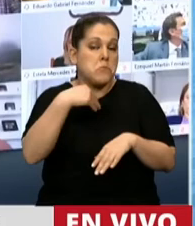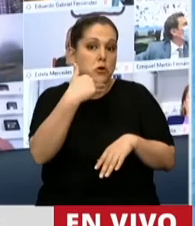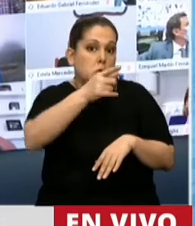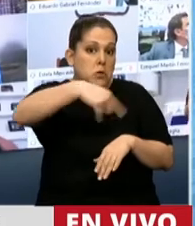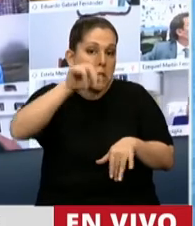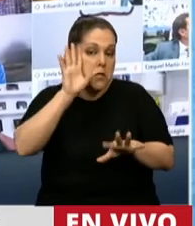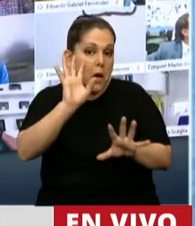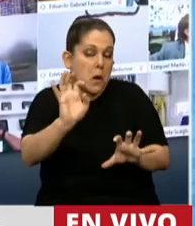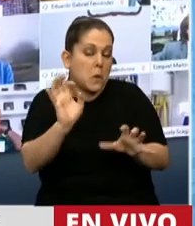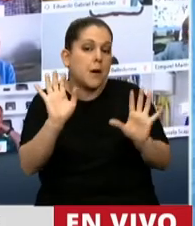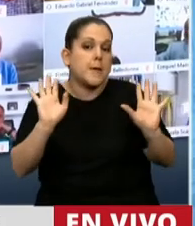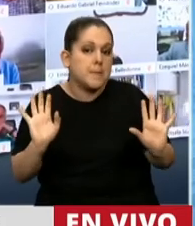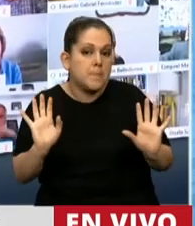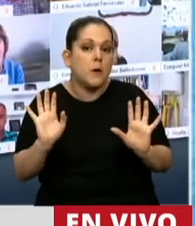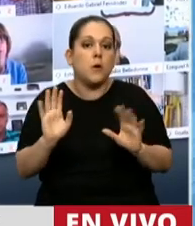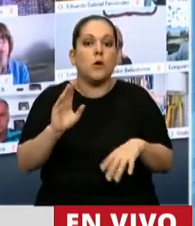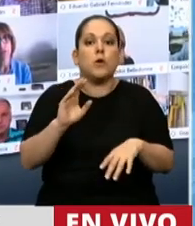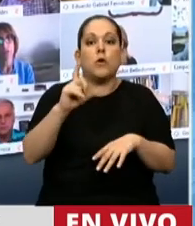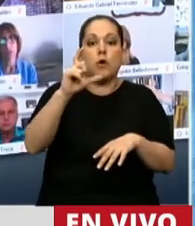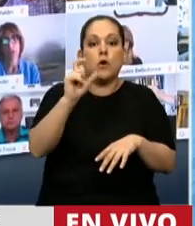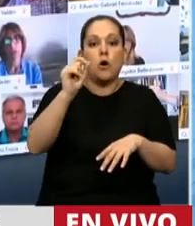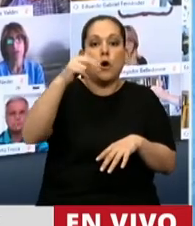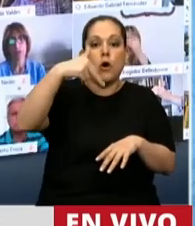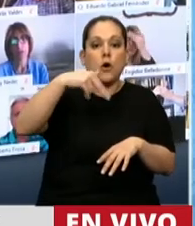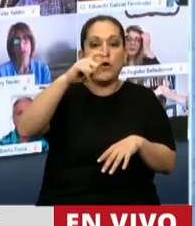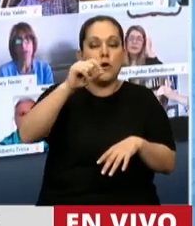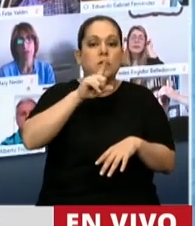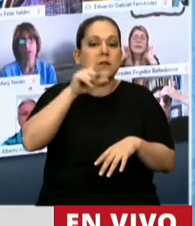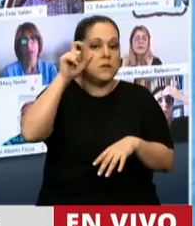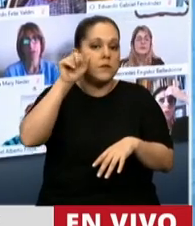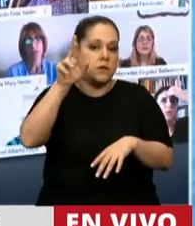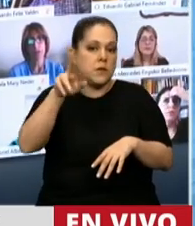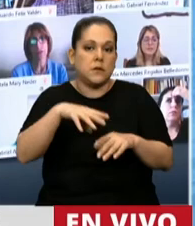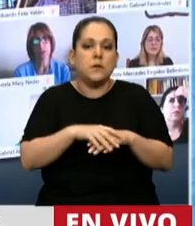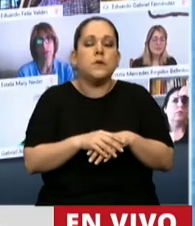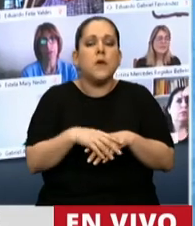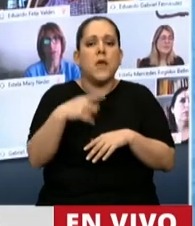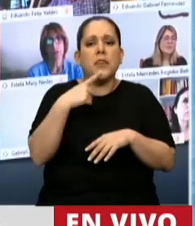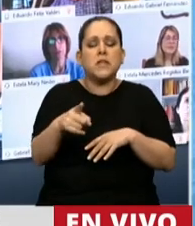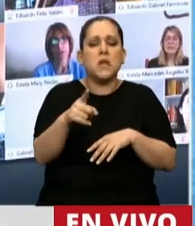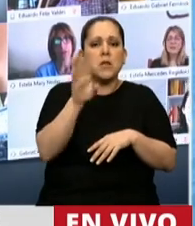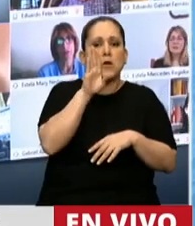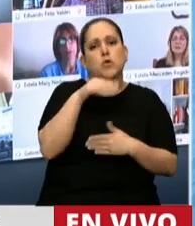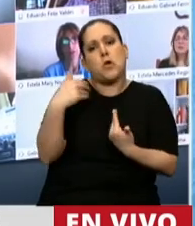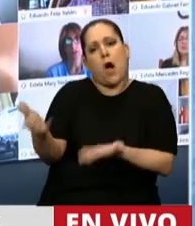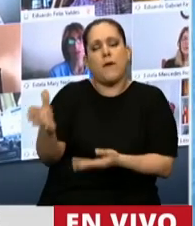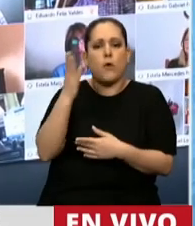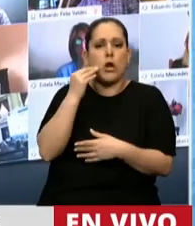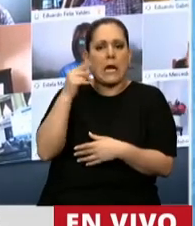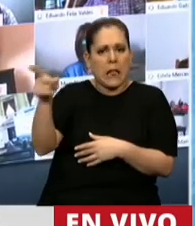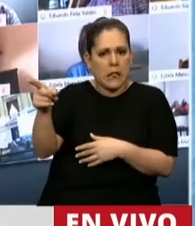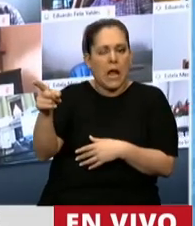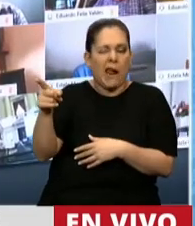acuerdan cómo con el TIAR Estados Unidos intervino a favor de Inglaterra en la guerra de